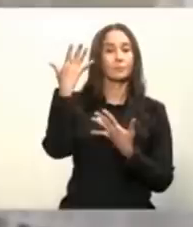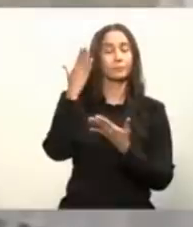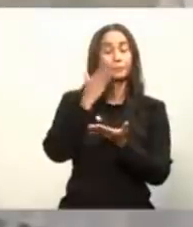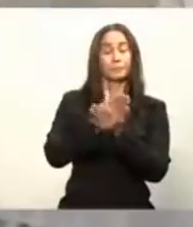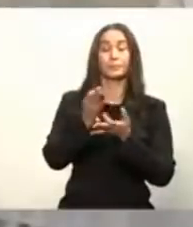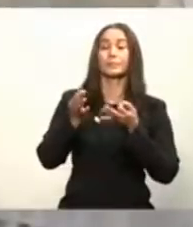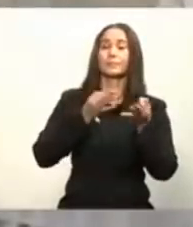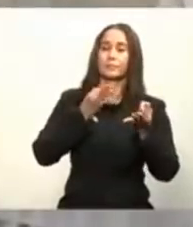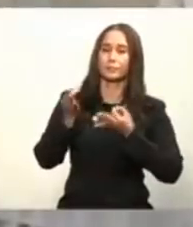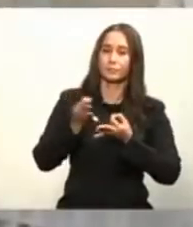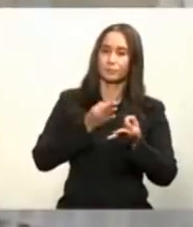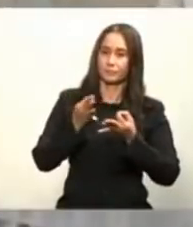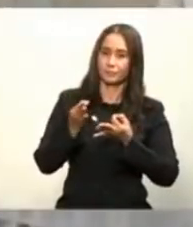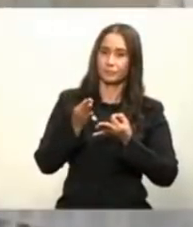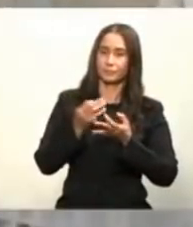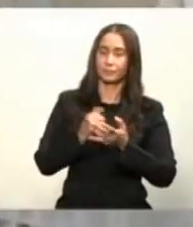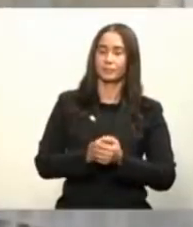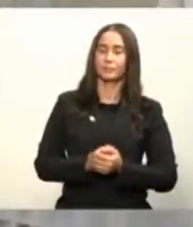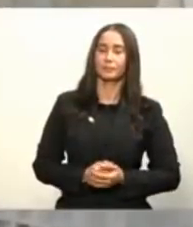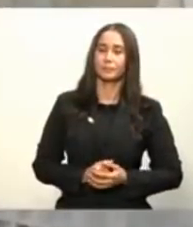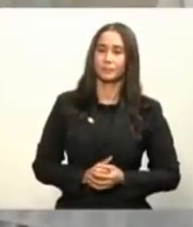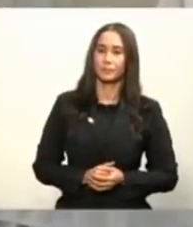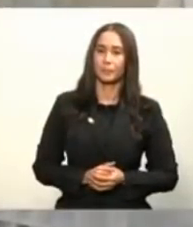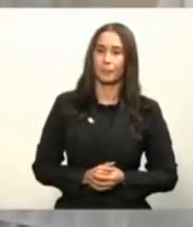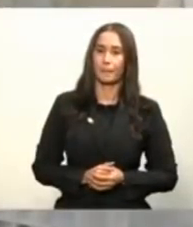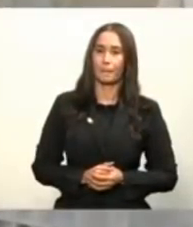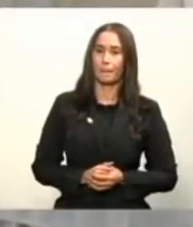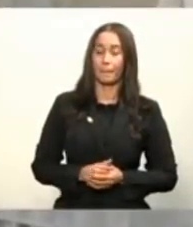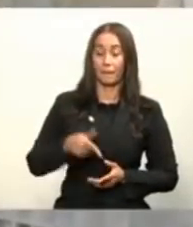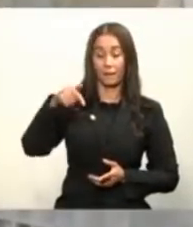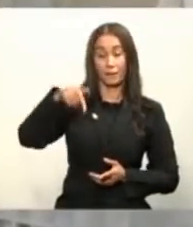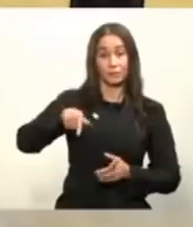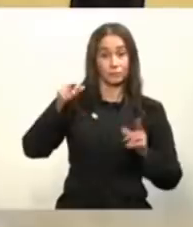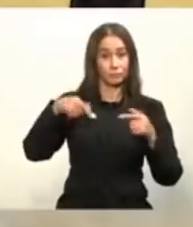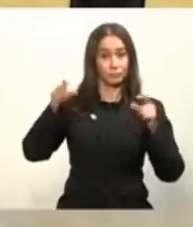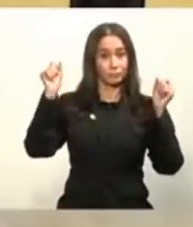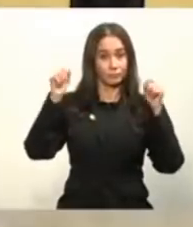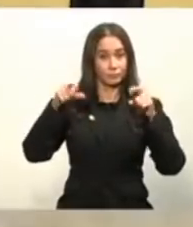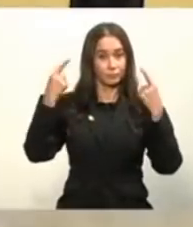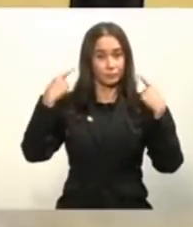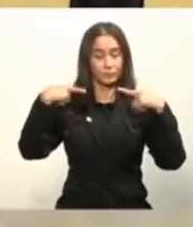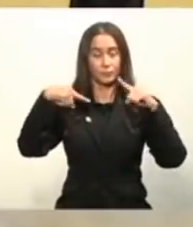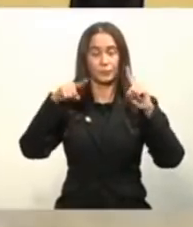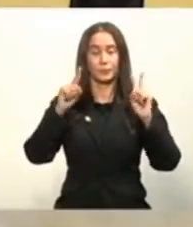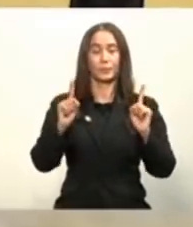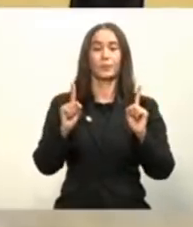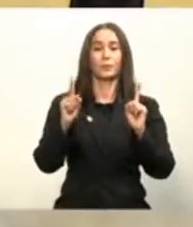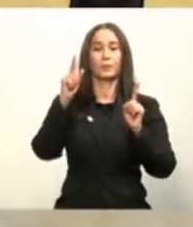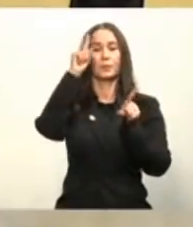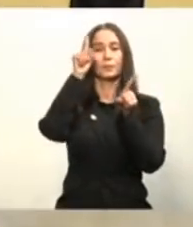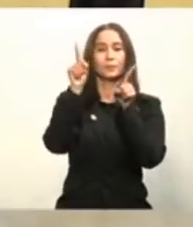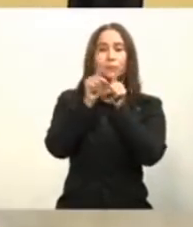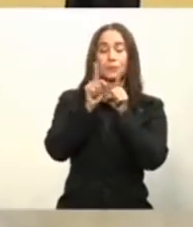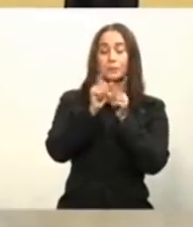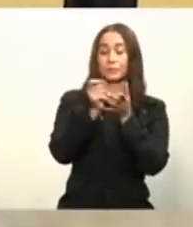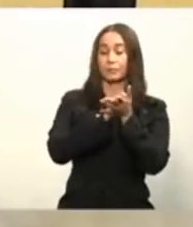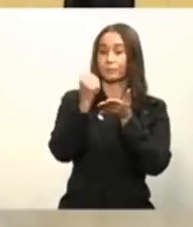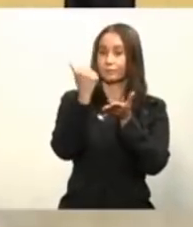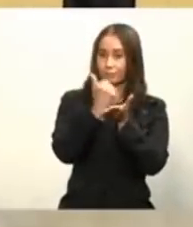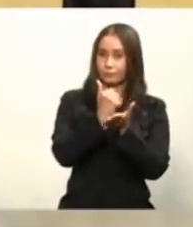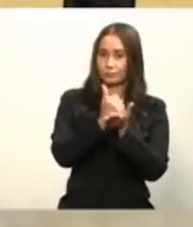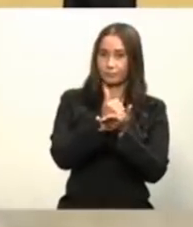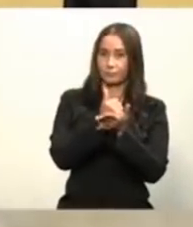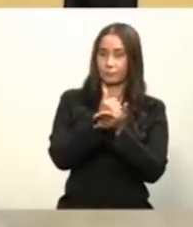algo. No obstante, nosotros logramos tener los acuerdos firmados